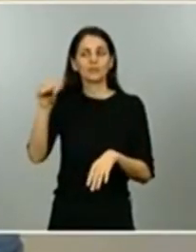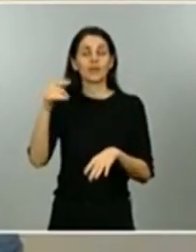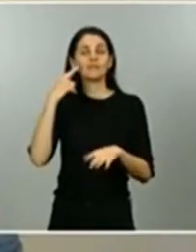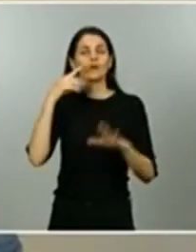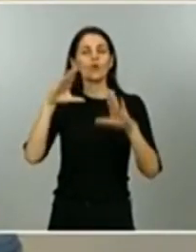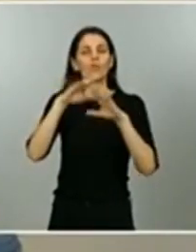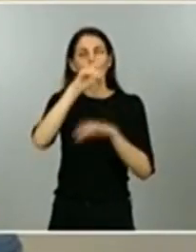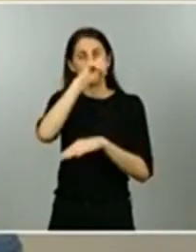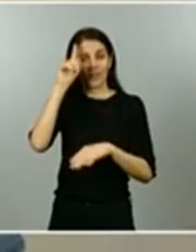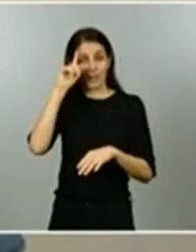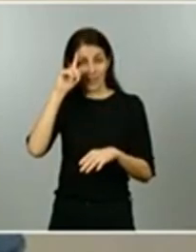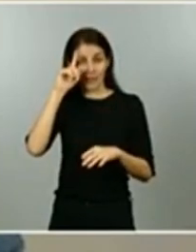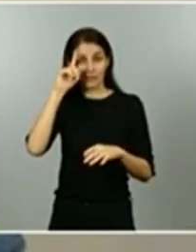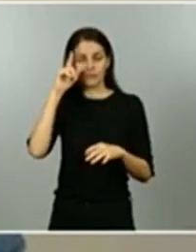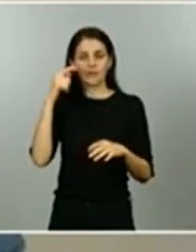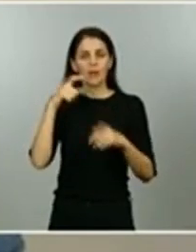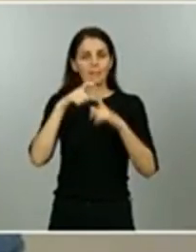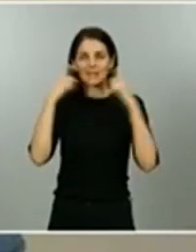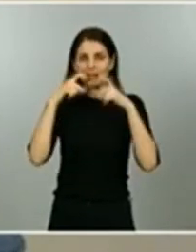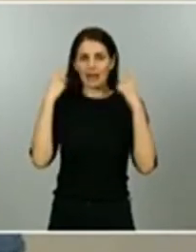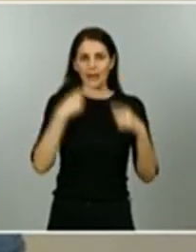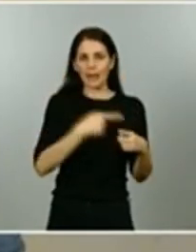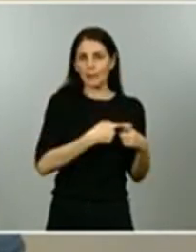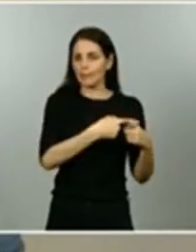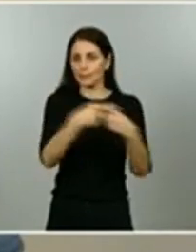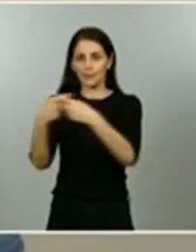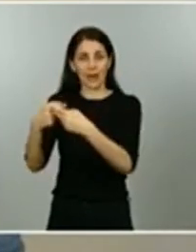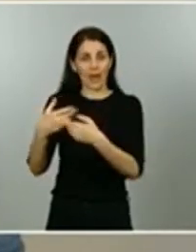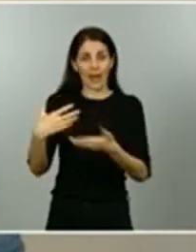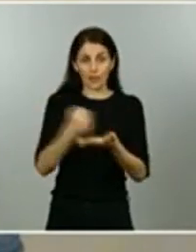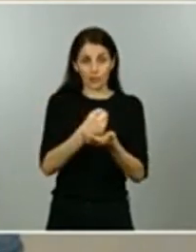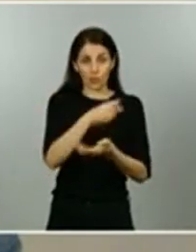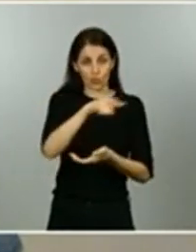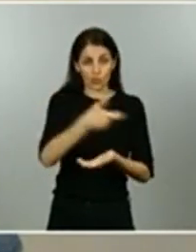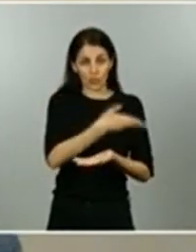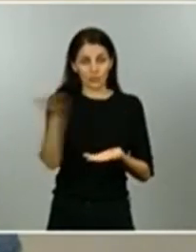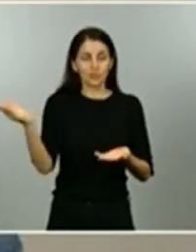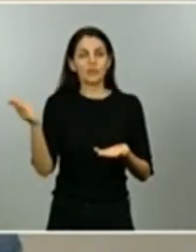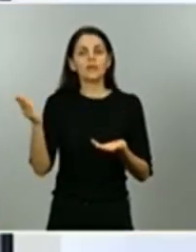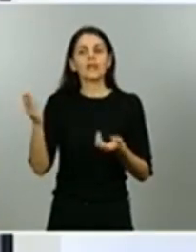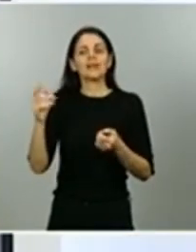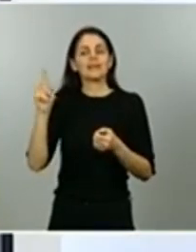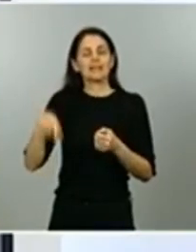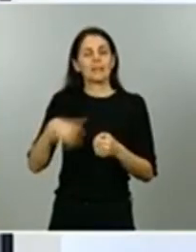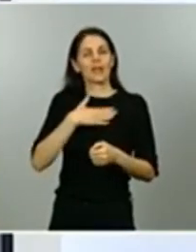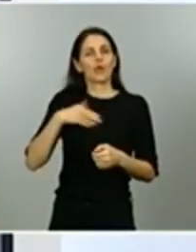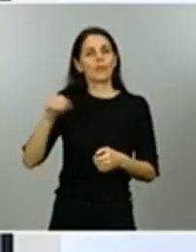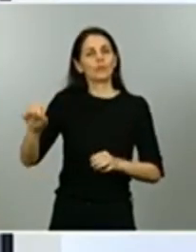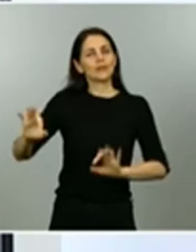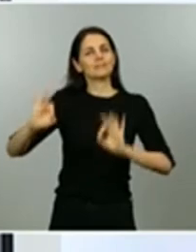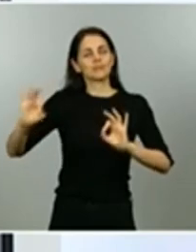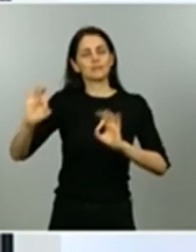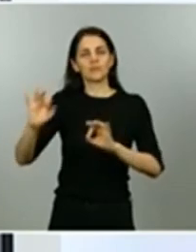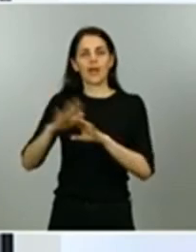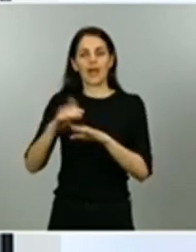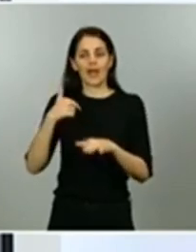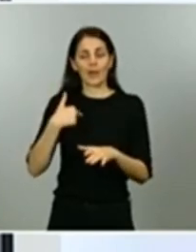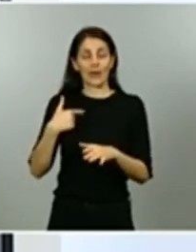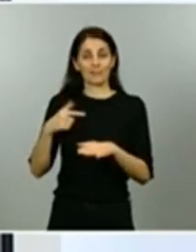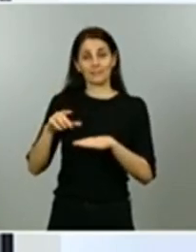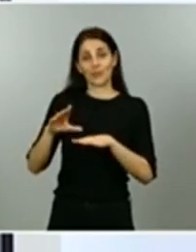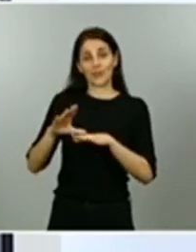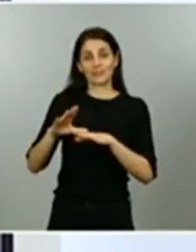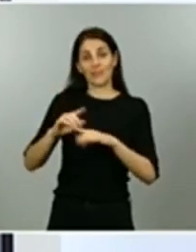FFP2 a toda su población y también preguntarle por la dimisión de Yolanda Fuentes que fue la que fuera directora de salud pública hasta ayer de la comunidad de Madrid